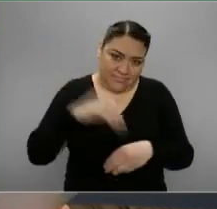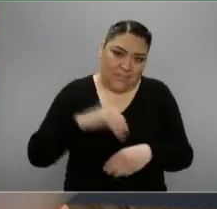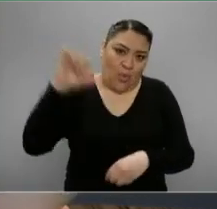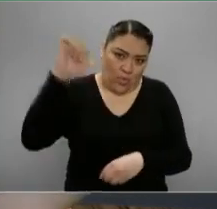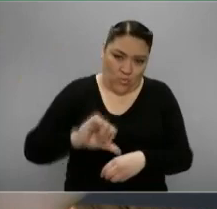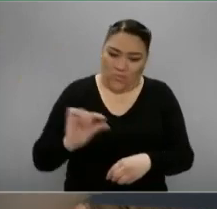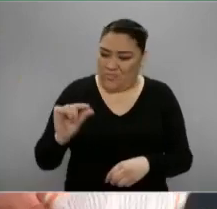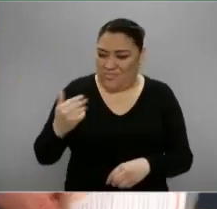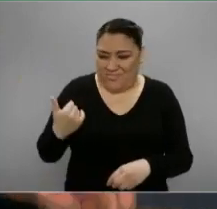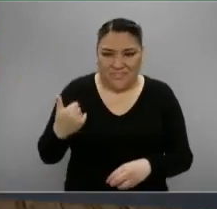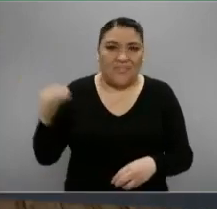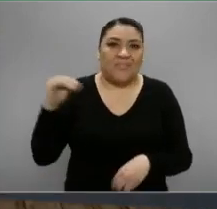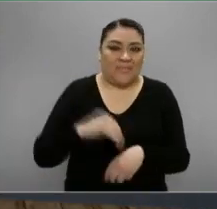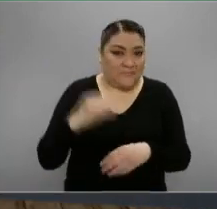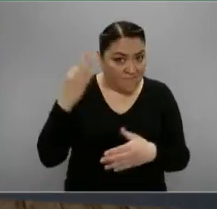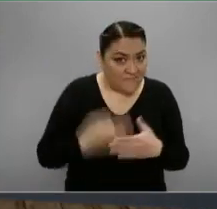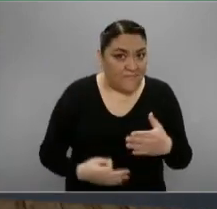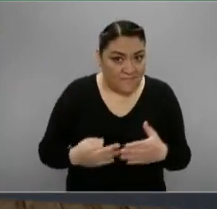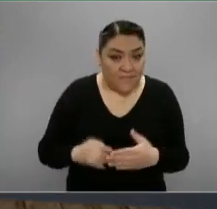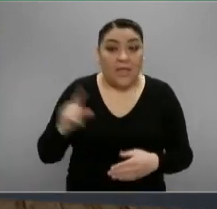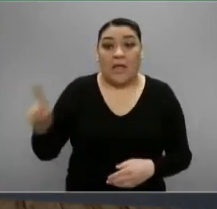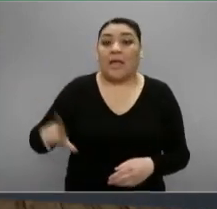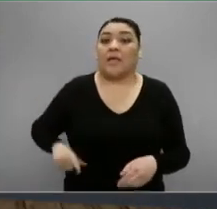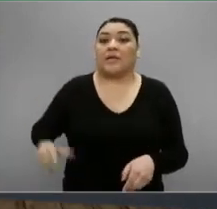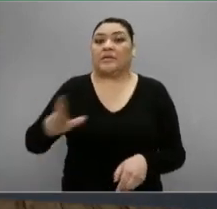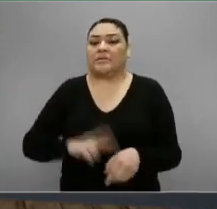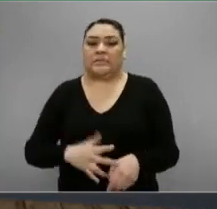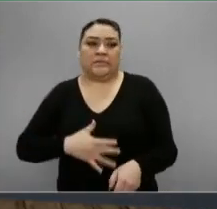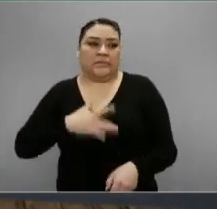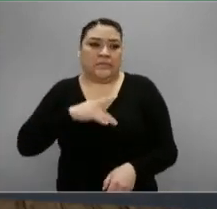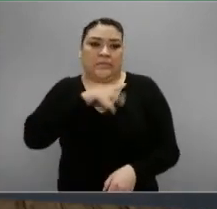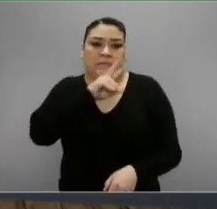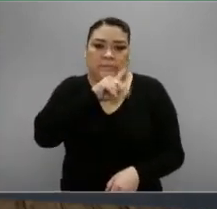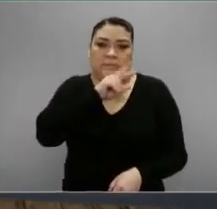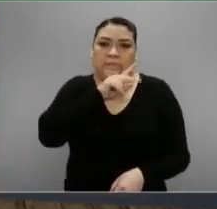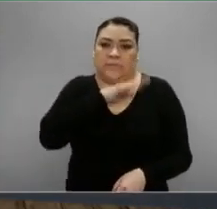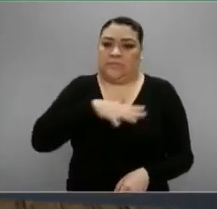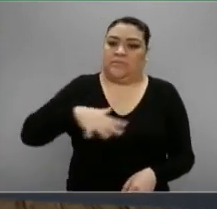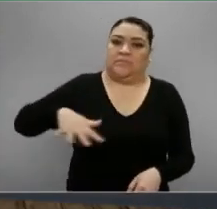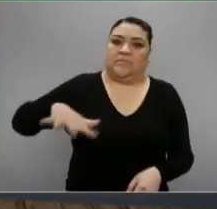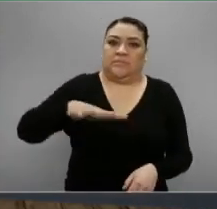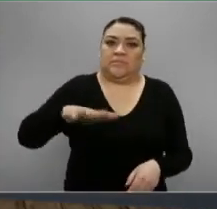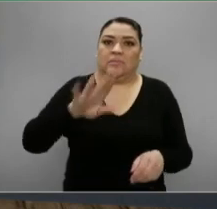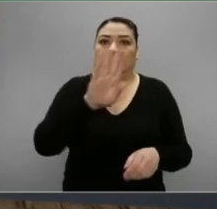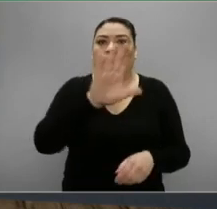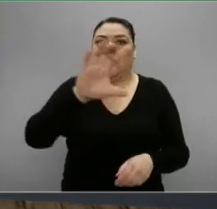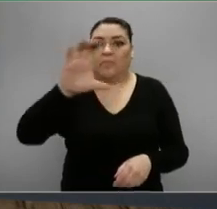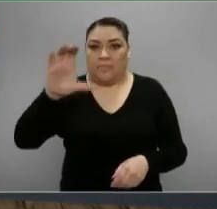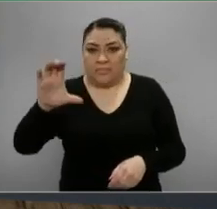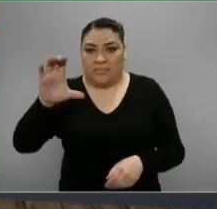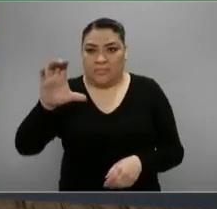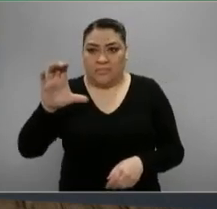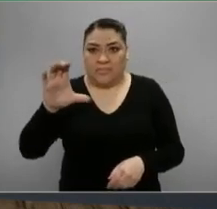Entonces, Bonilla está preocupado porque en Baja California hay nueve